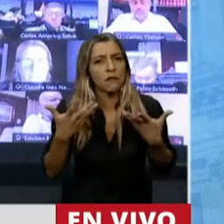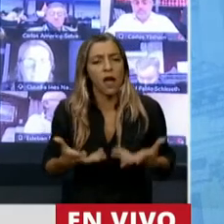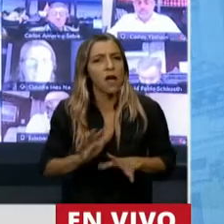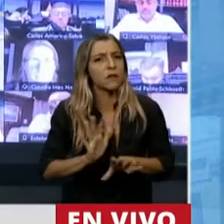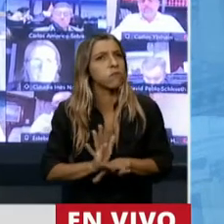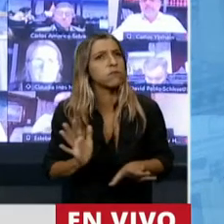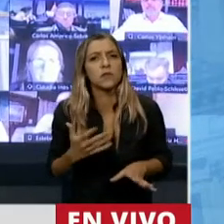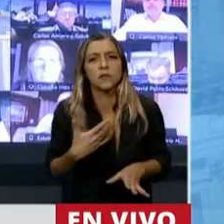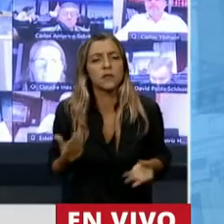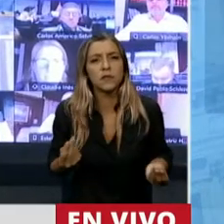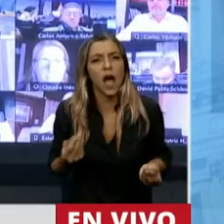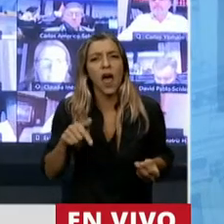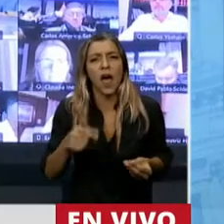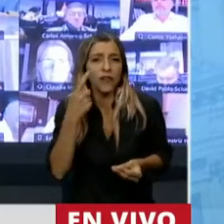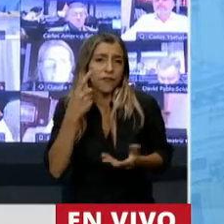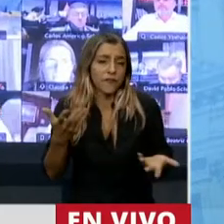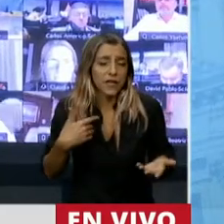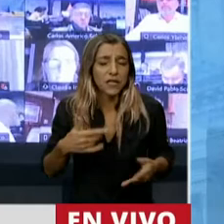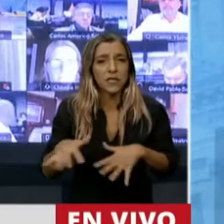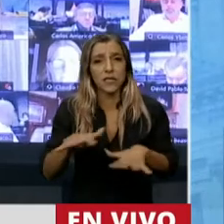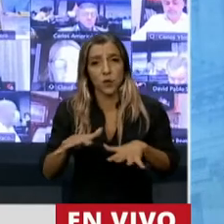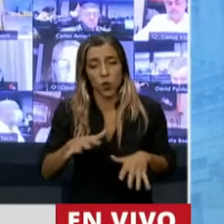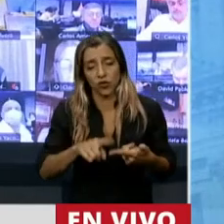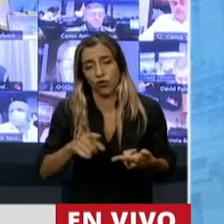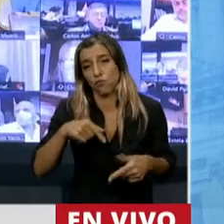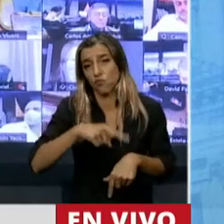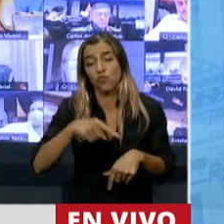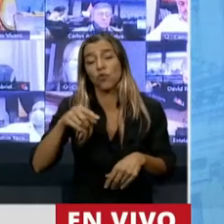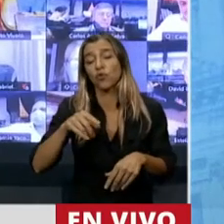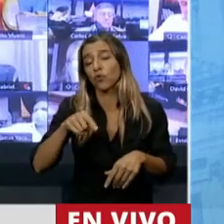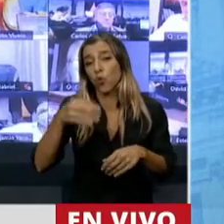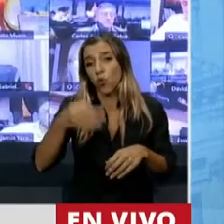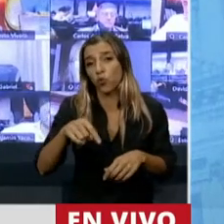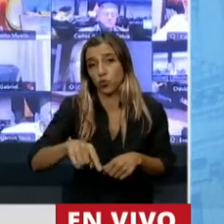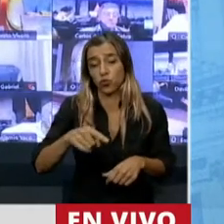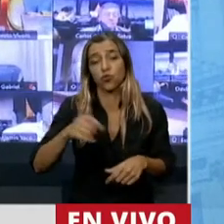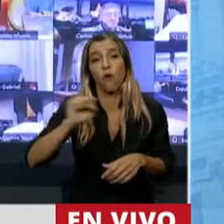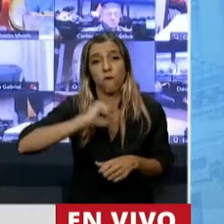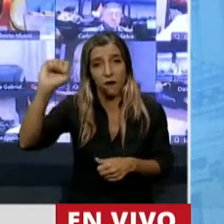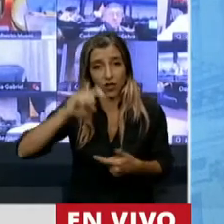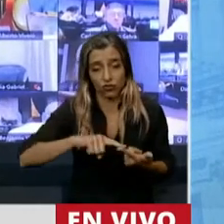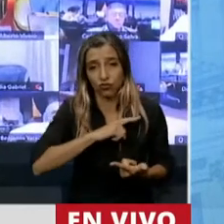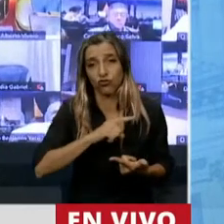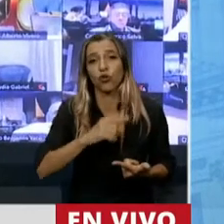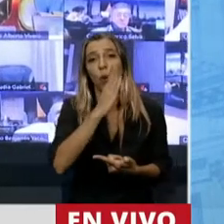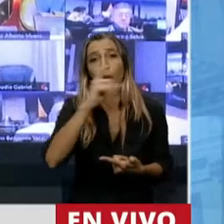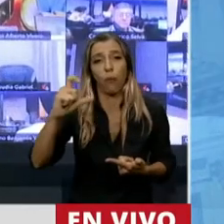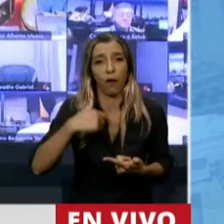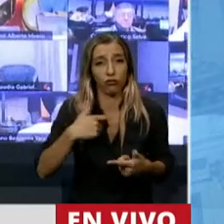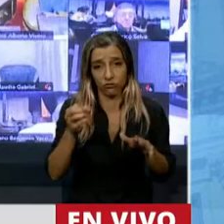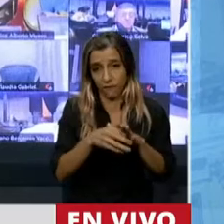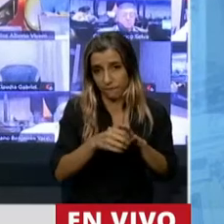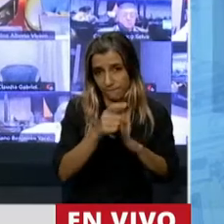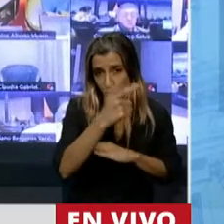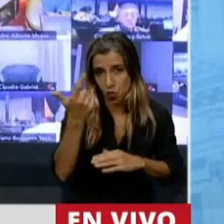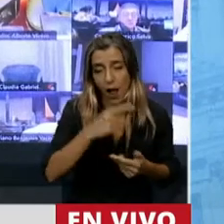impuesto más. Está la inflación desatada, el Banco Central sin reservas, el dólar por